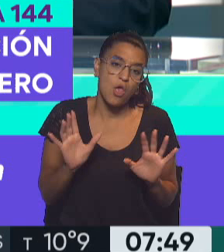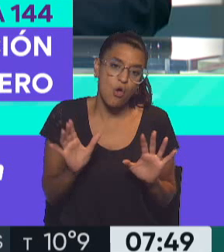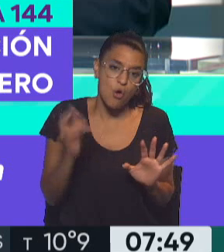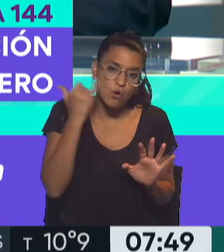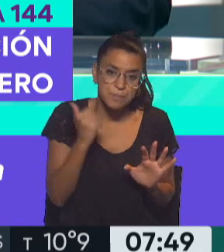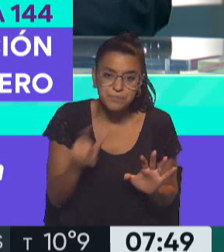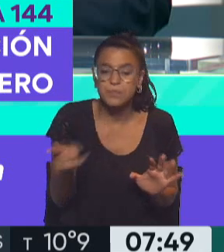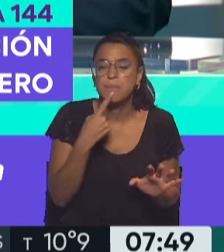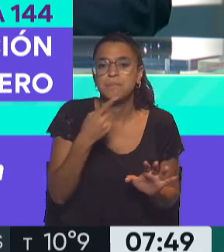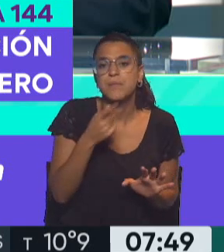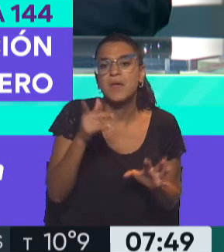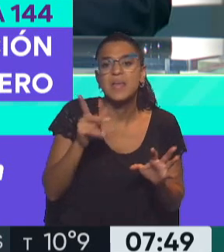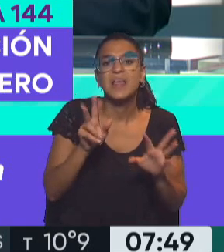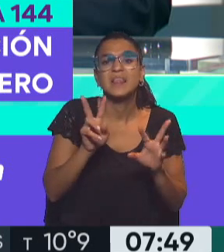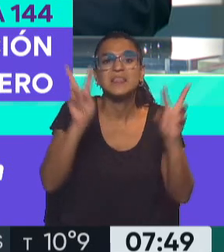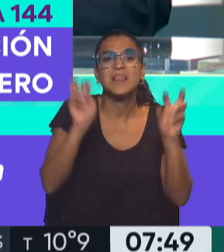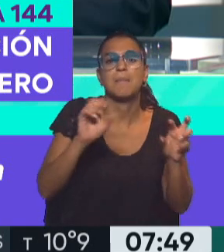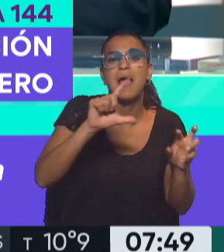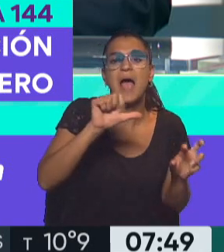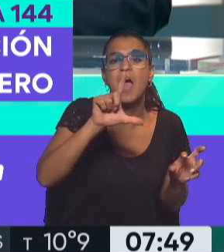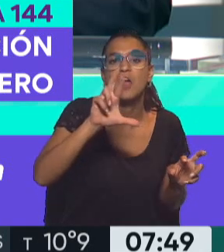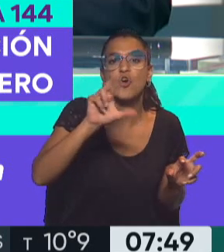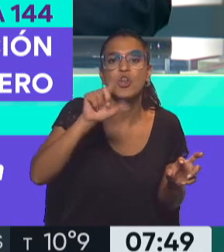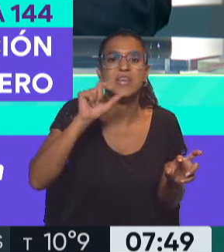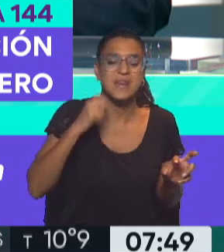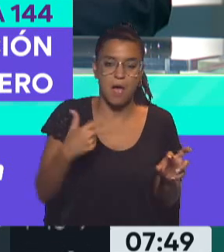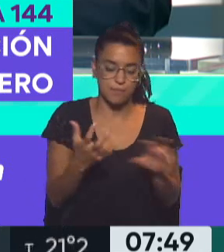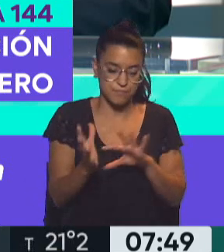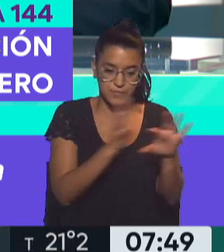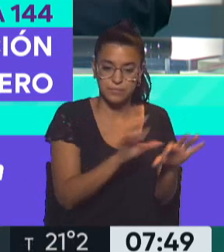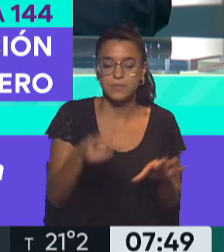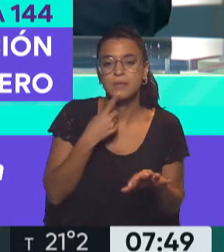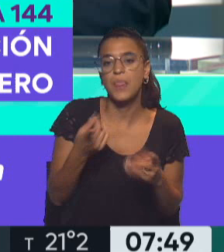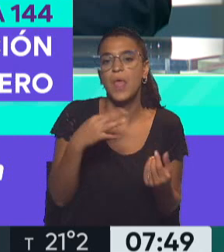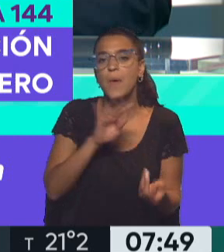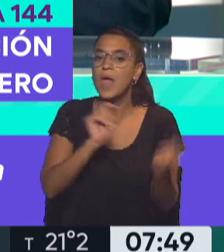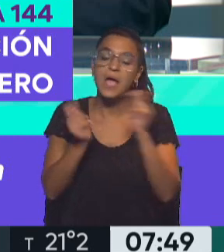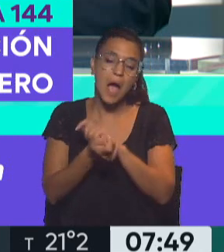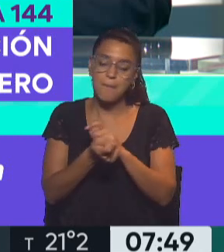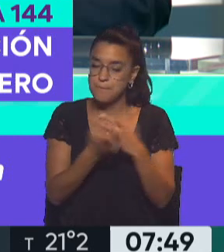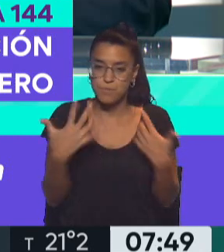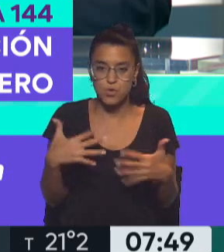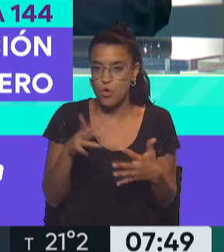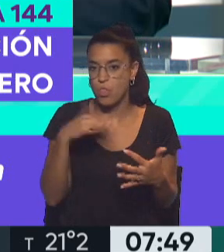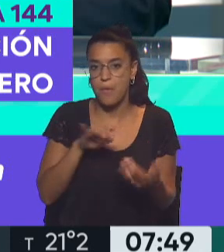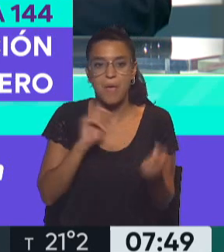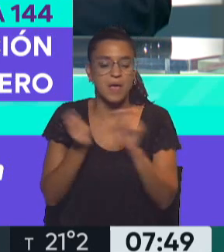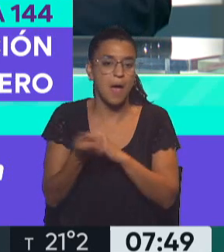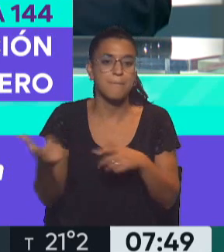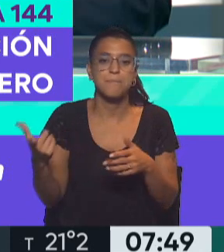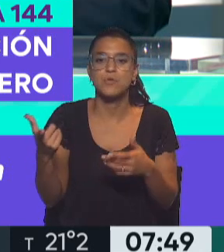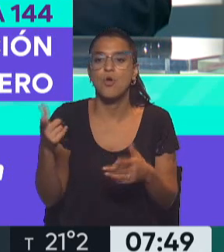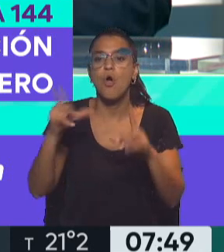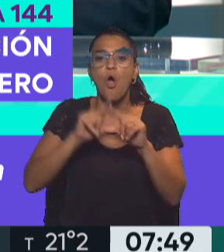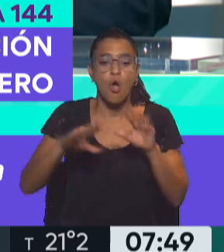del caso específico de Carolina. Creo que tendría que haber un cambio radical en el código penal